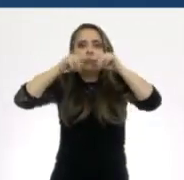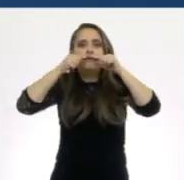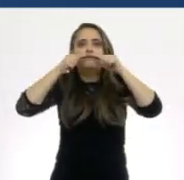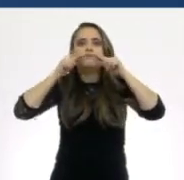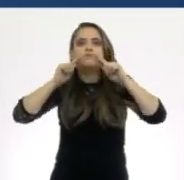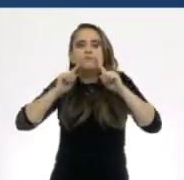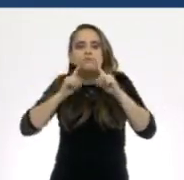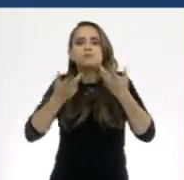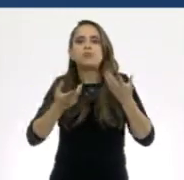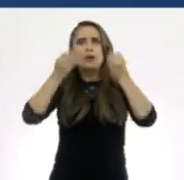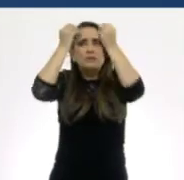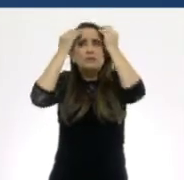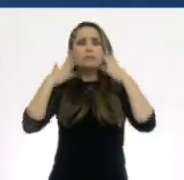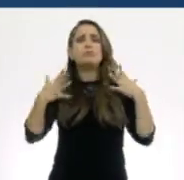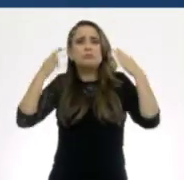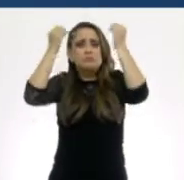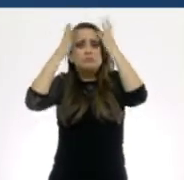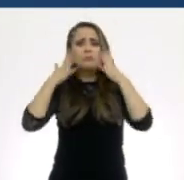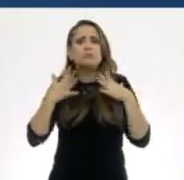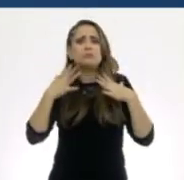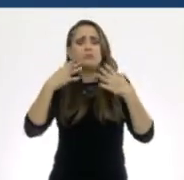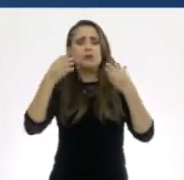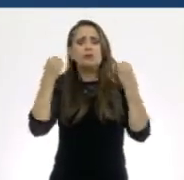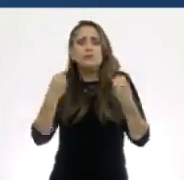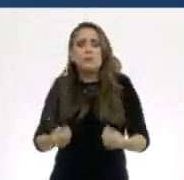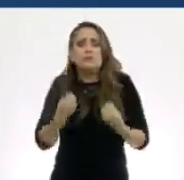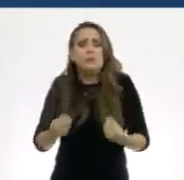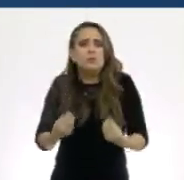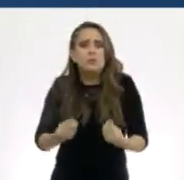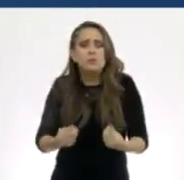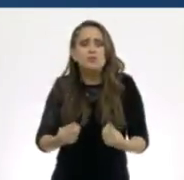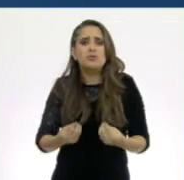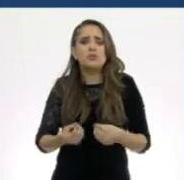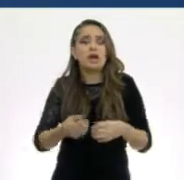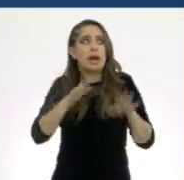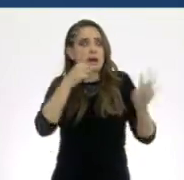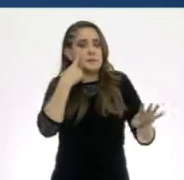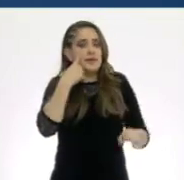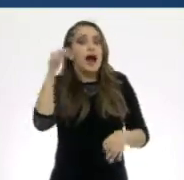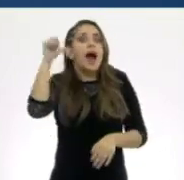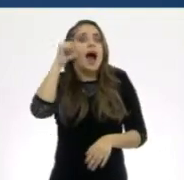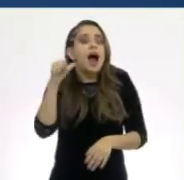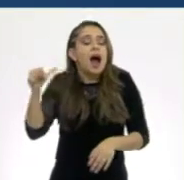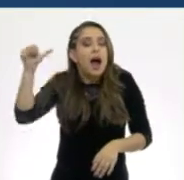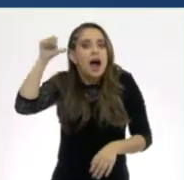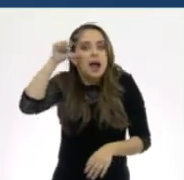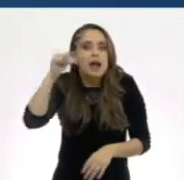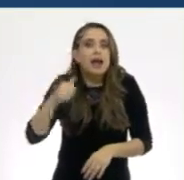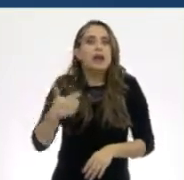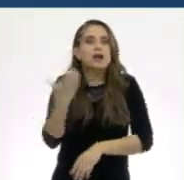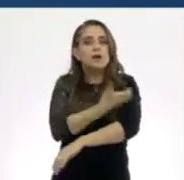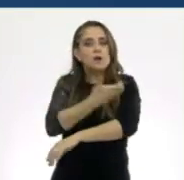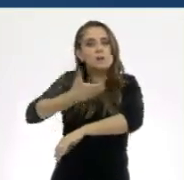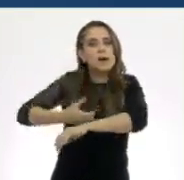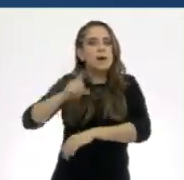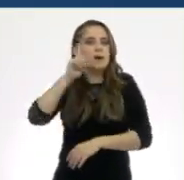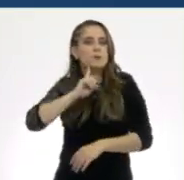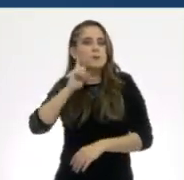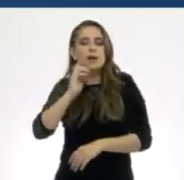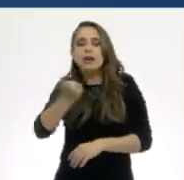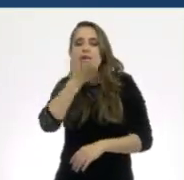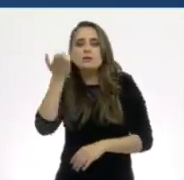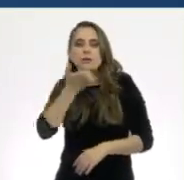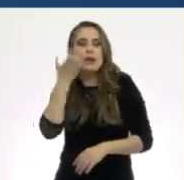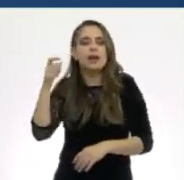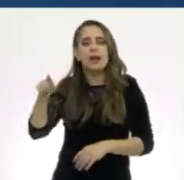sudo mucho, maestra. Lo peor de todo es que ayer recordé a mi compañerita del colegio, Tin,